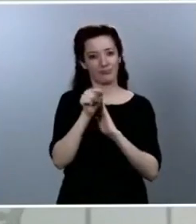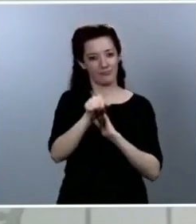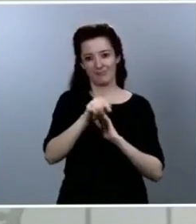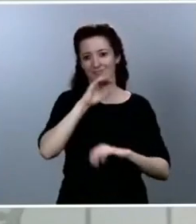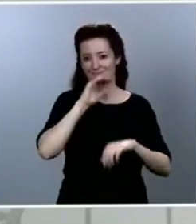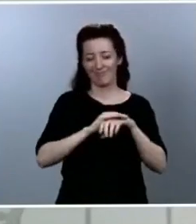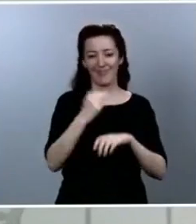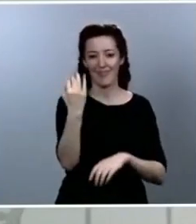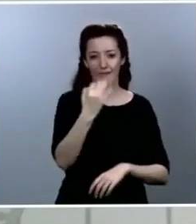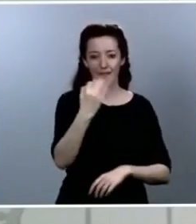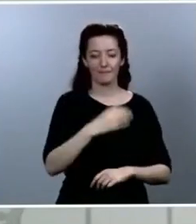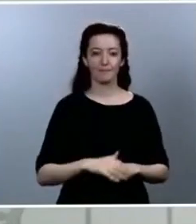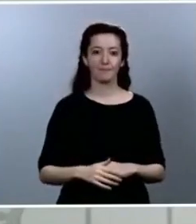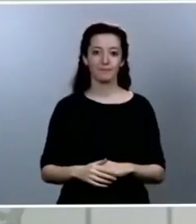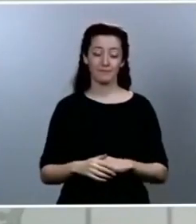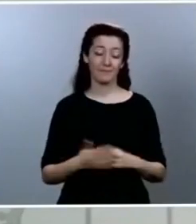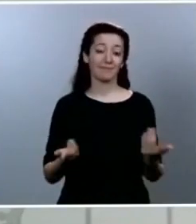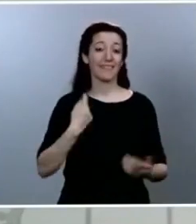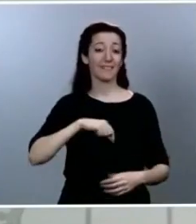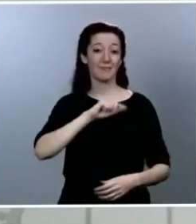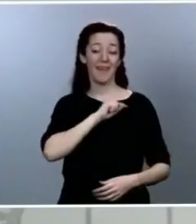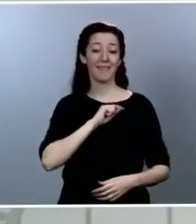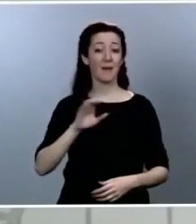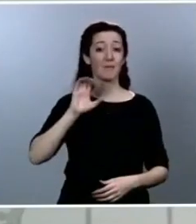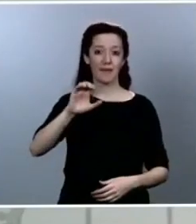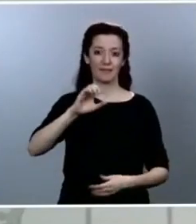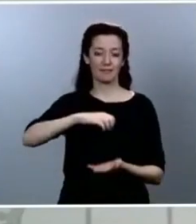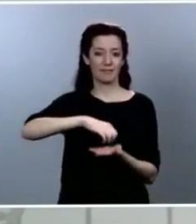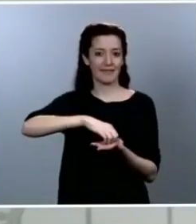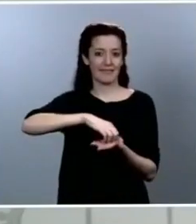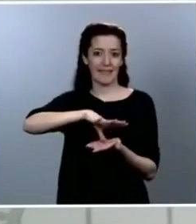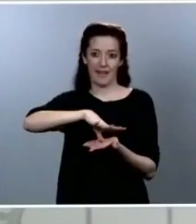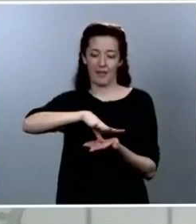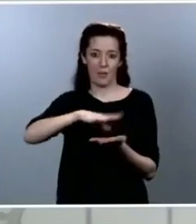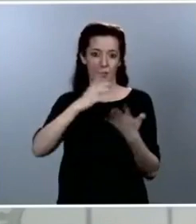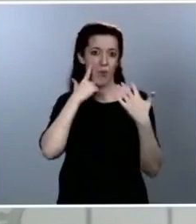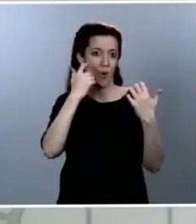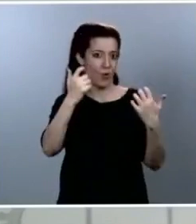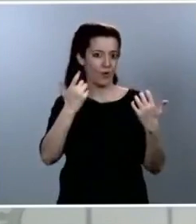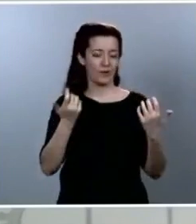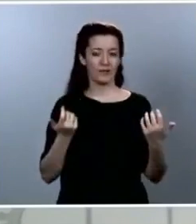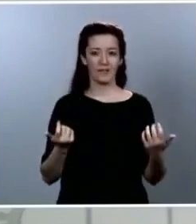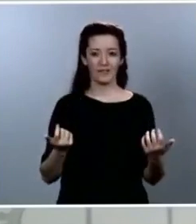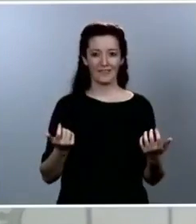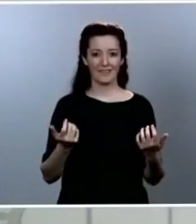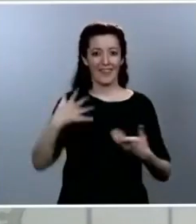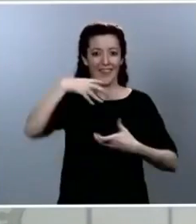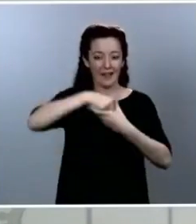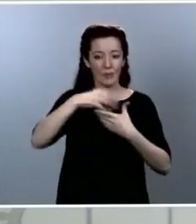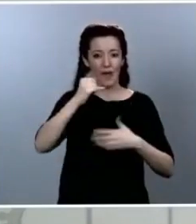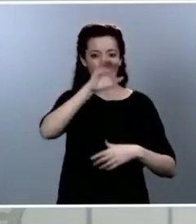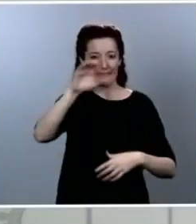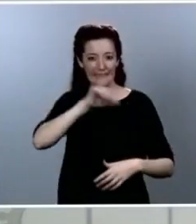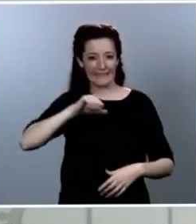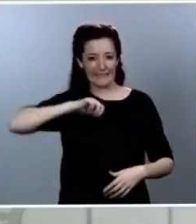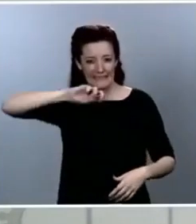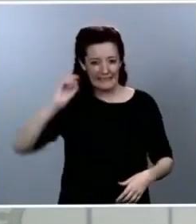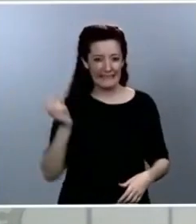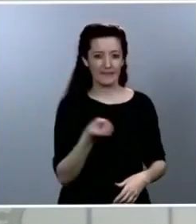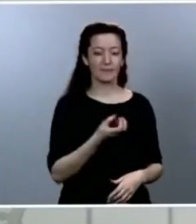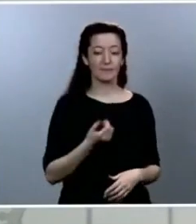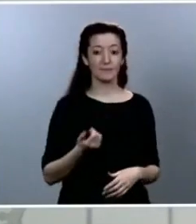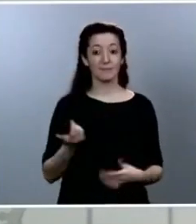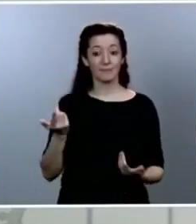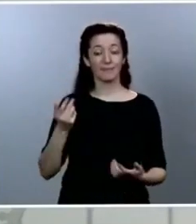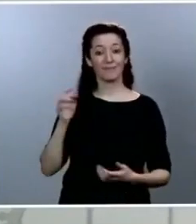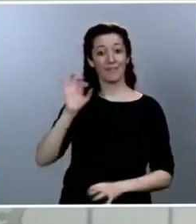descentralizado como es España, en un estado compuesto como el que nosotros tenemos, el cumplimiento de todas las recomendaciones que enumera la Organización Mundial